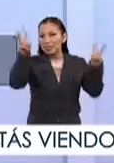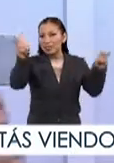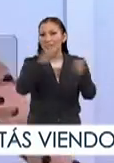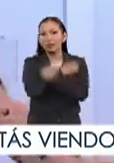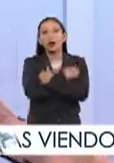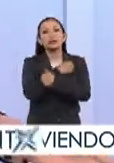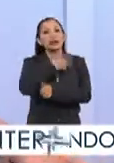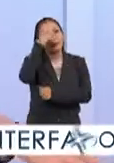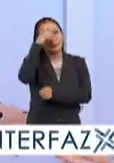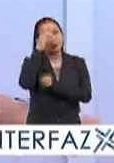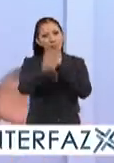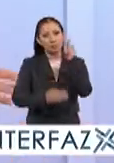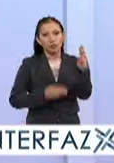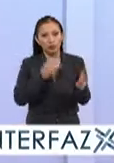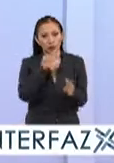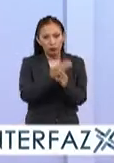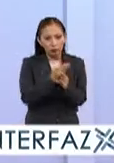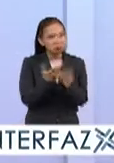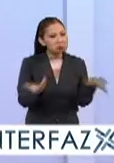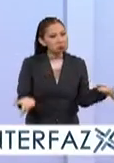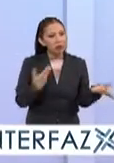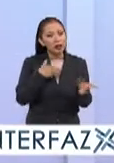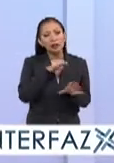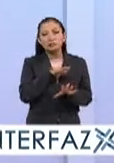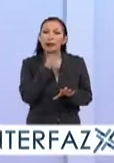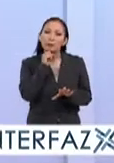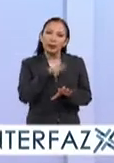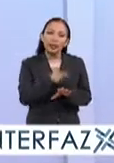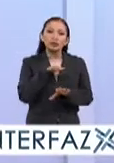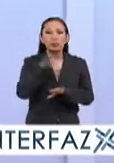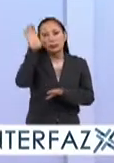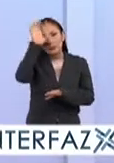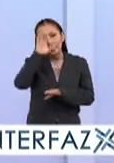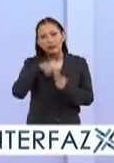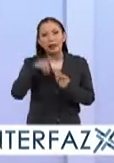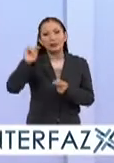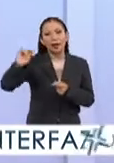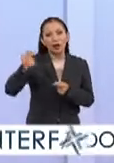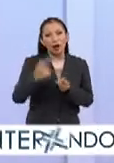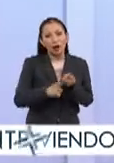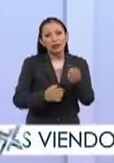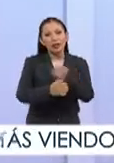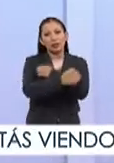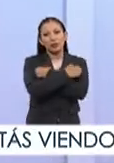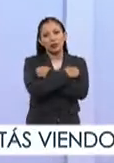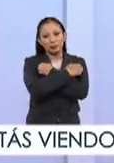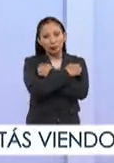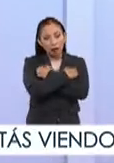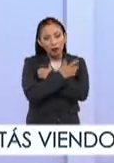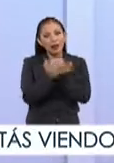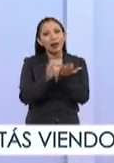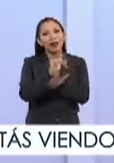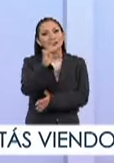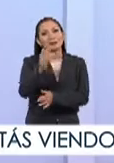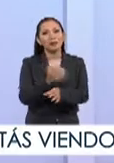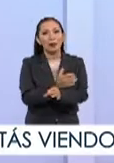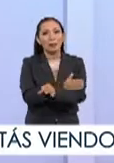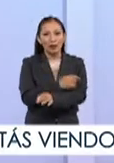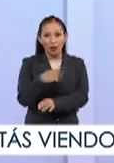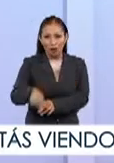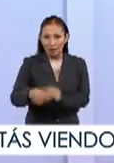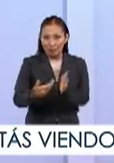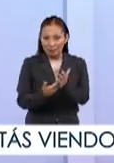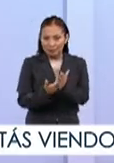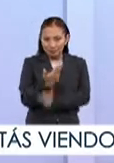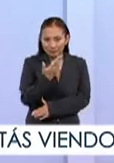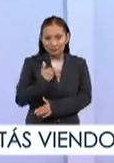temas educativos de México y el mundo, que tiene que ver también con la ciencia, la tecnología, la educación. Gracias por acompañarnos a esta